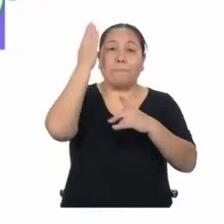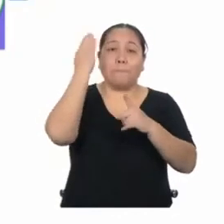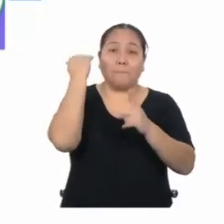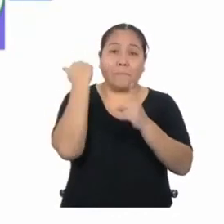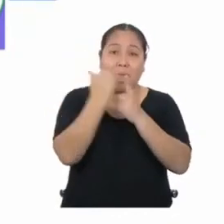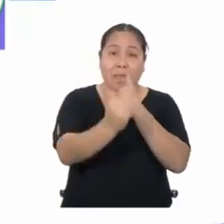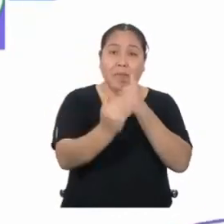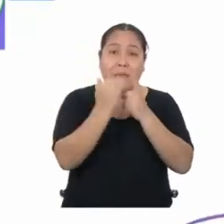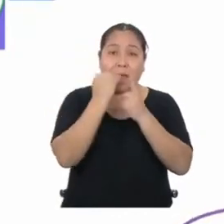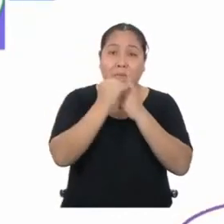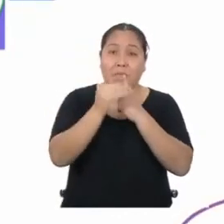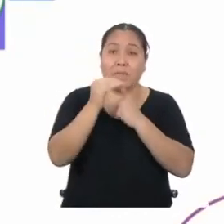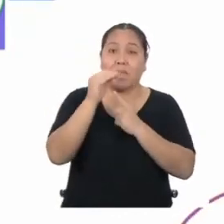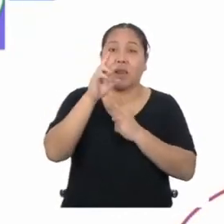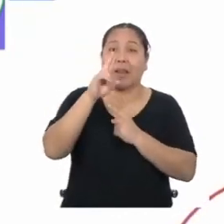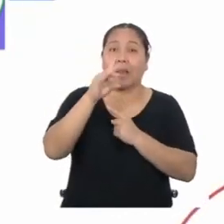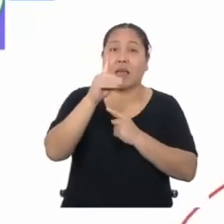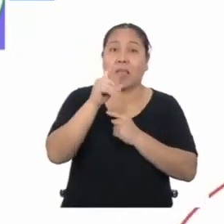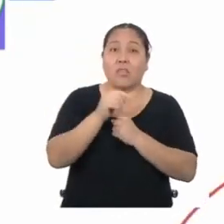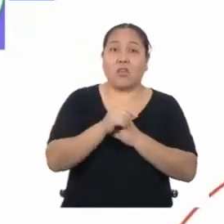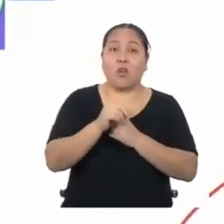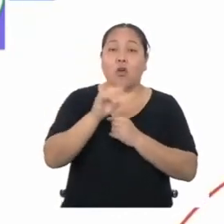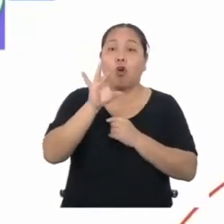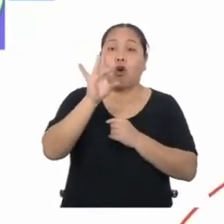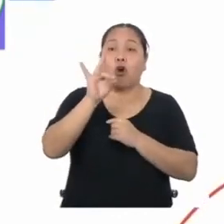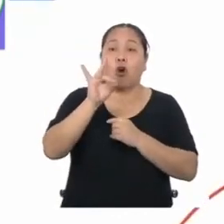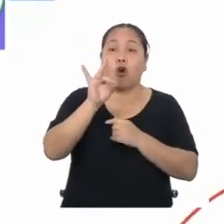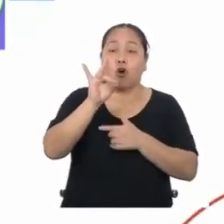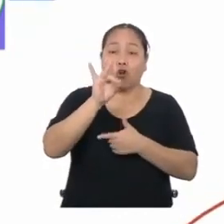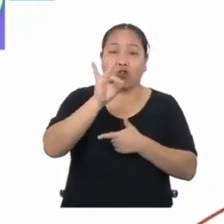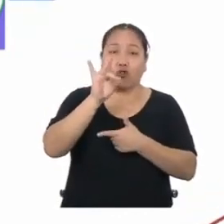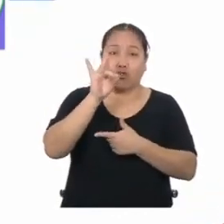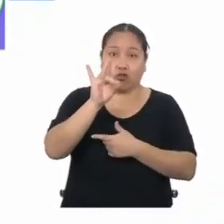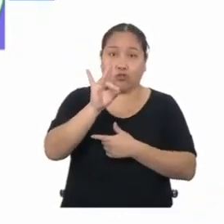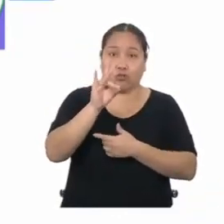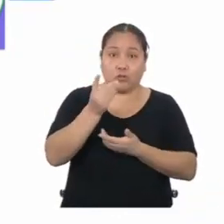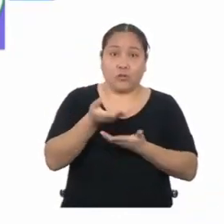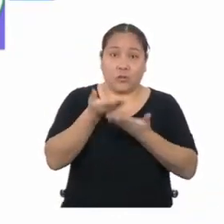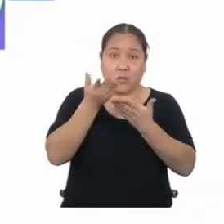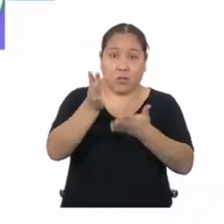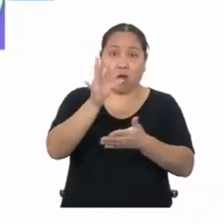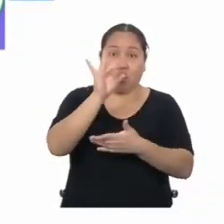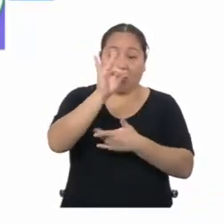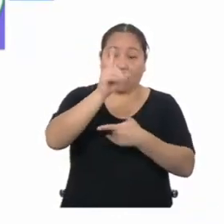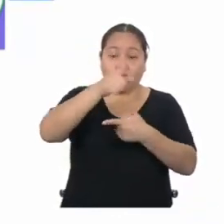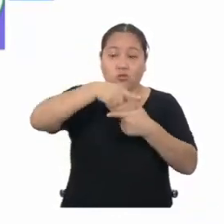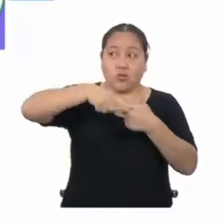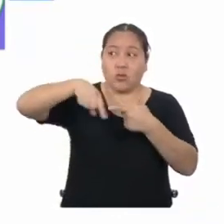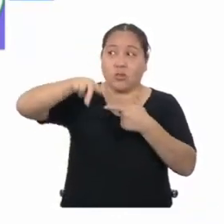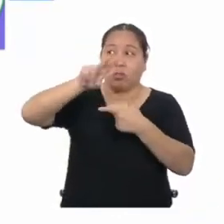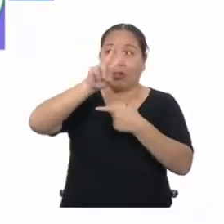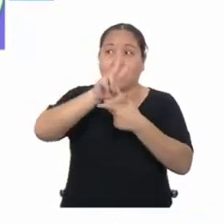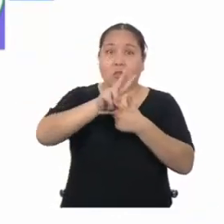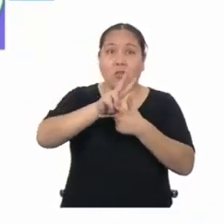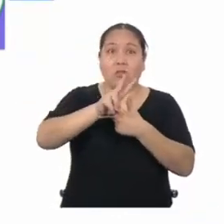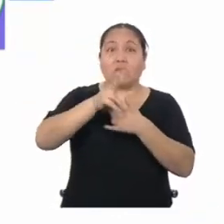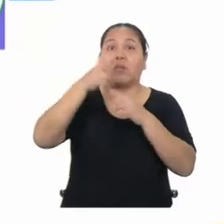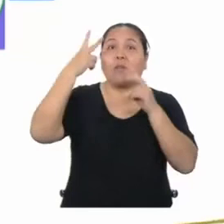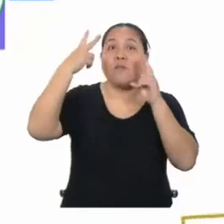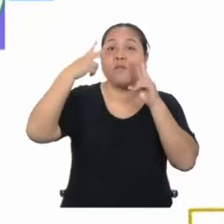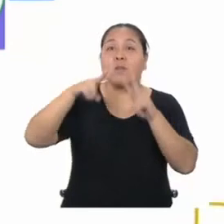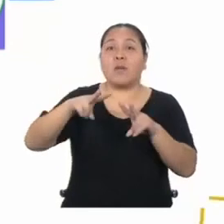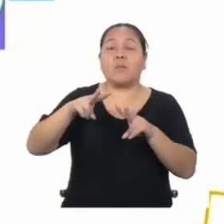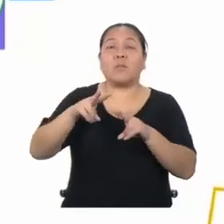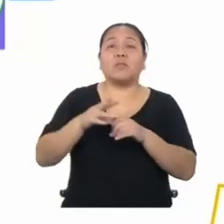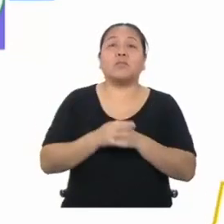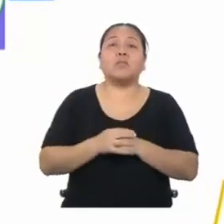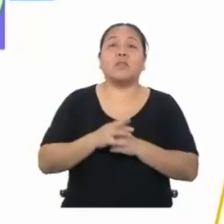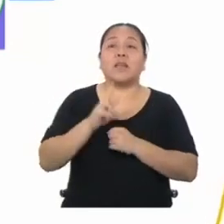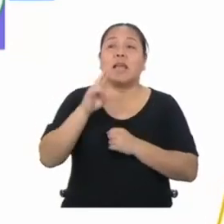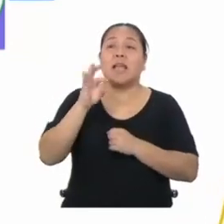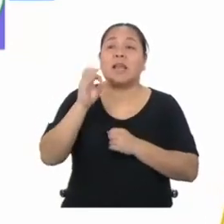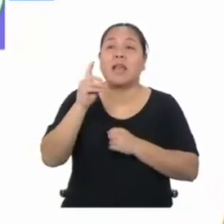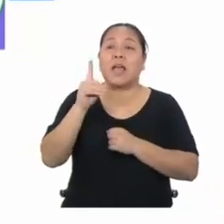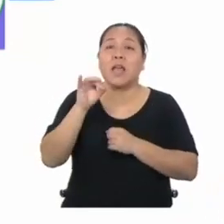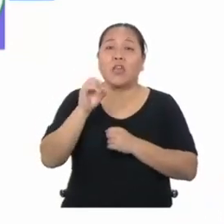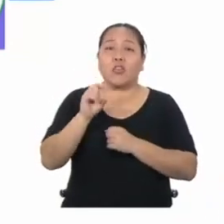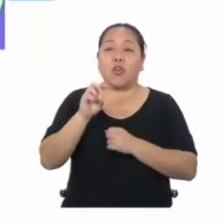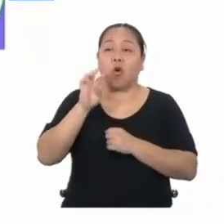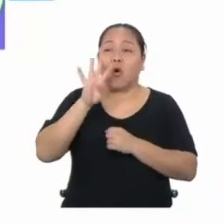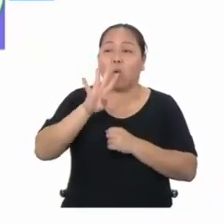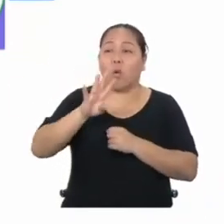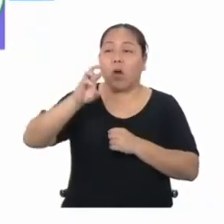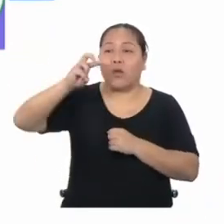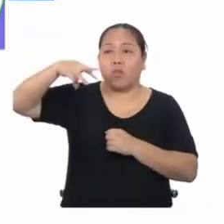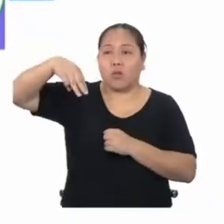dividimos 8, que es la medida que nos han dado, entre 2, vemos que el radio es de 4